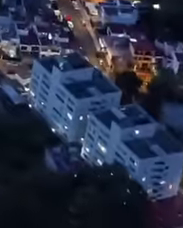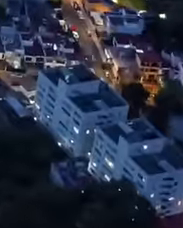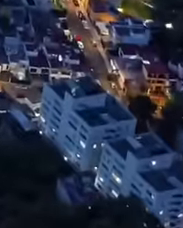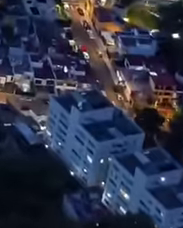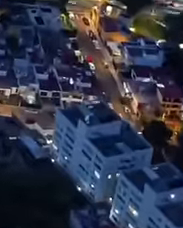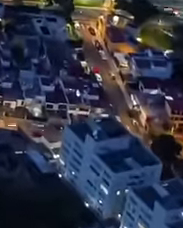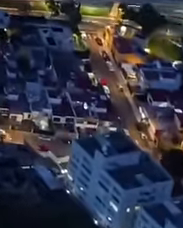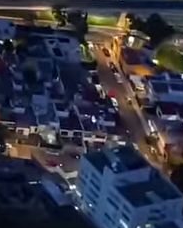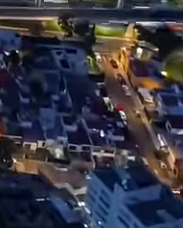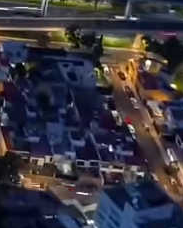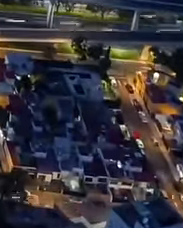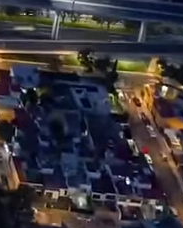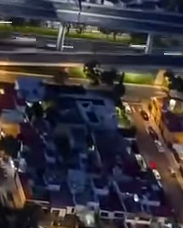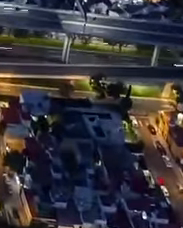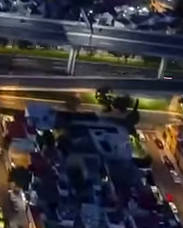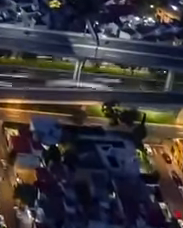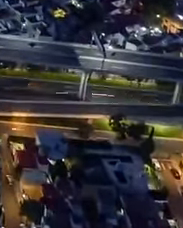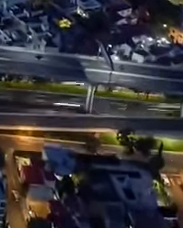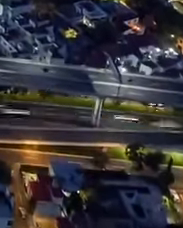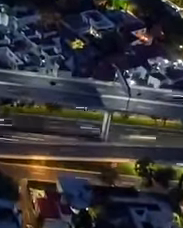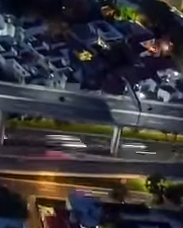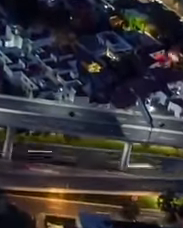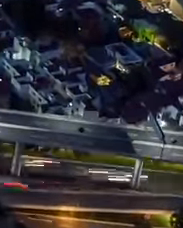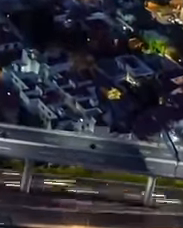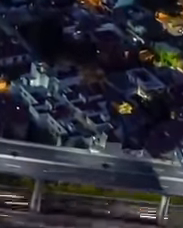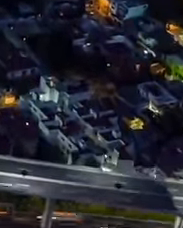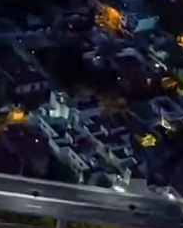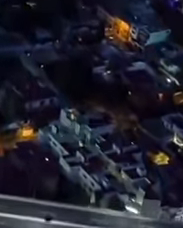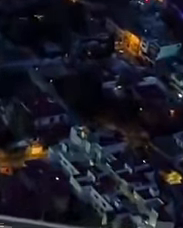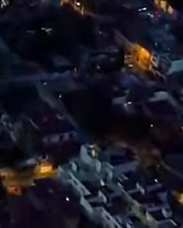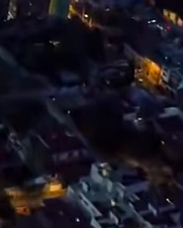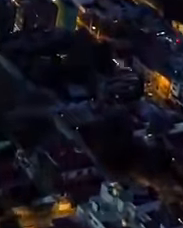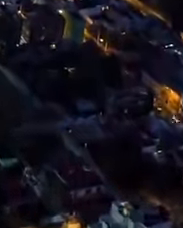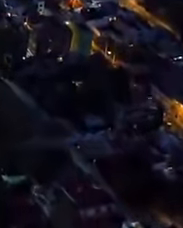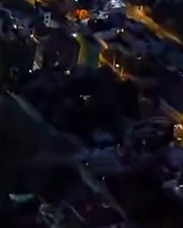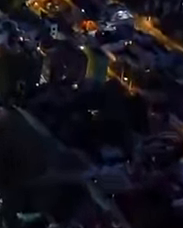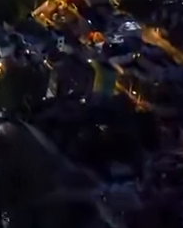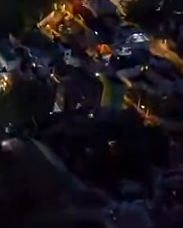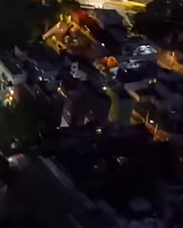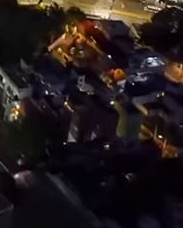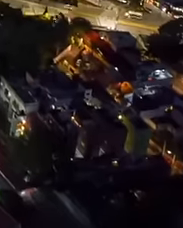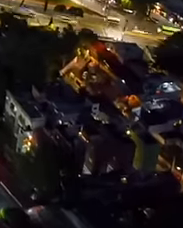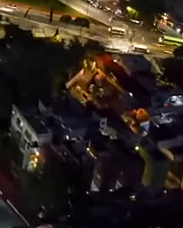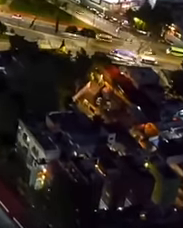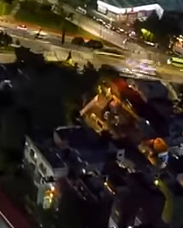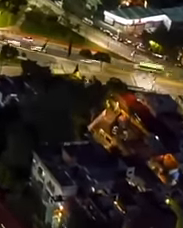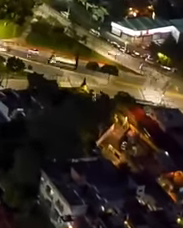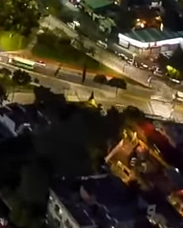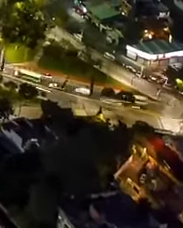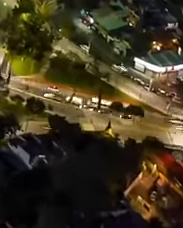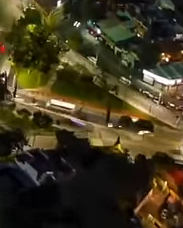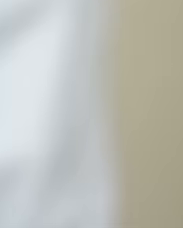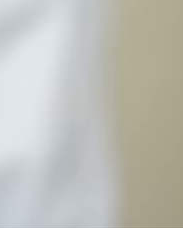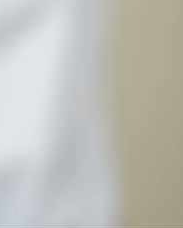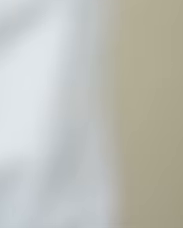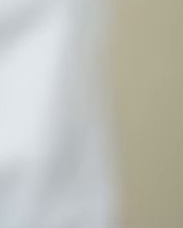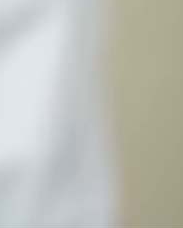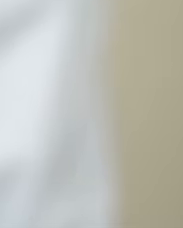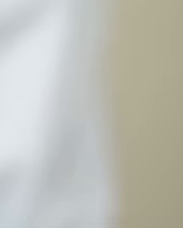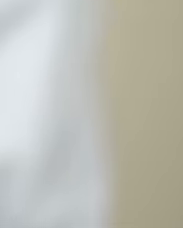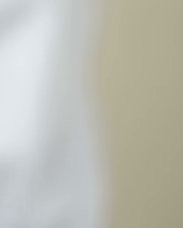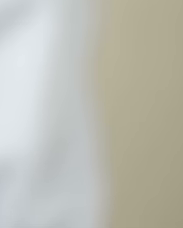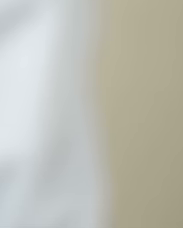generará el equivalente al consumo eléctrico de 10.000 hogares en la Ciudad de México. Con la planta se